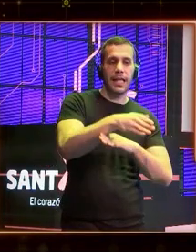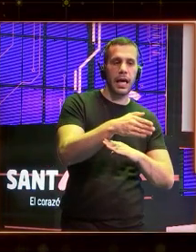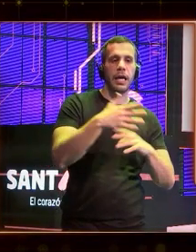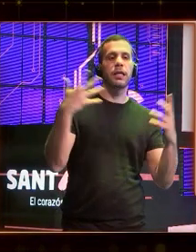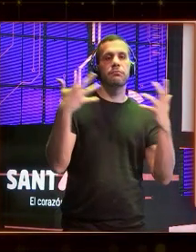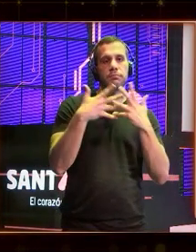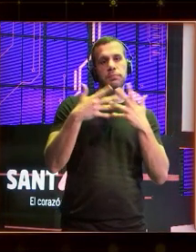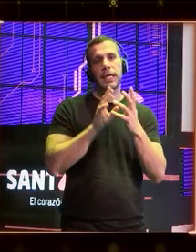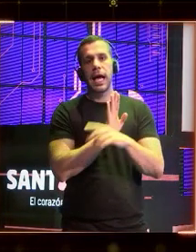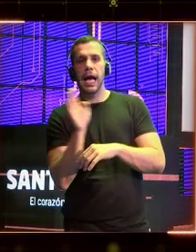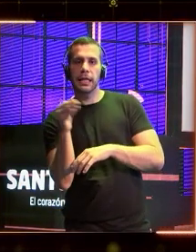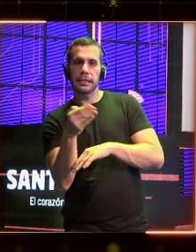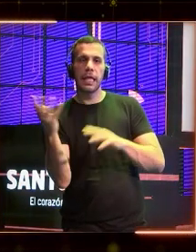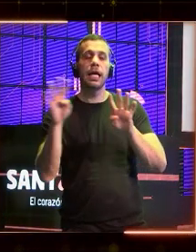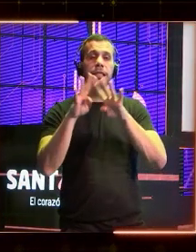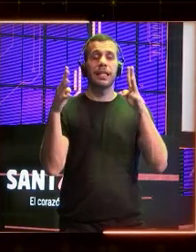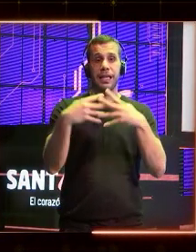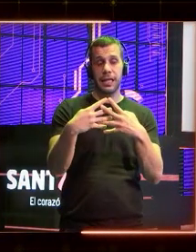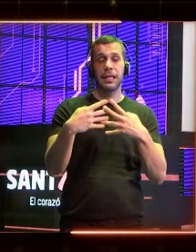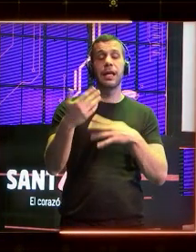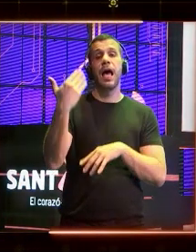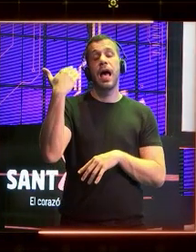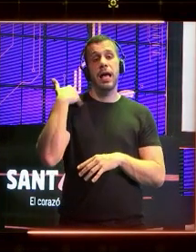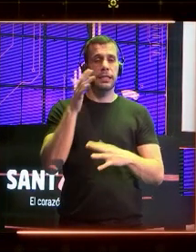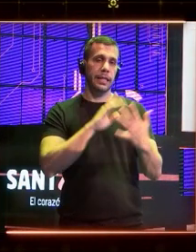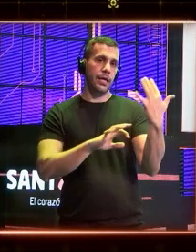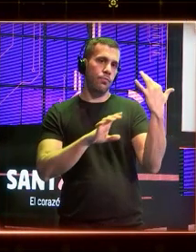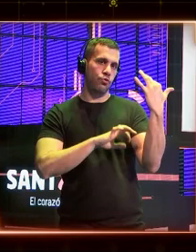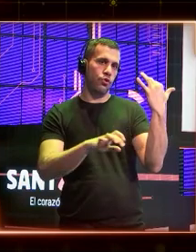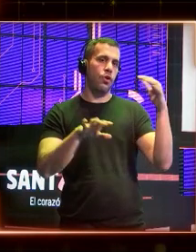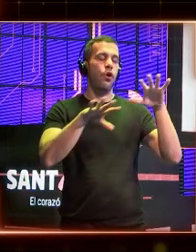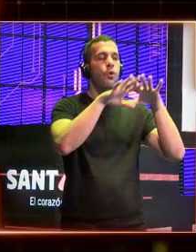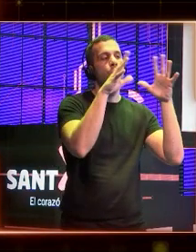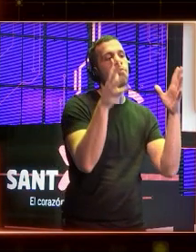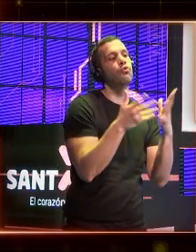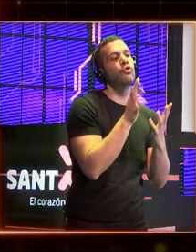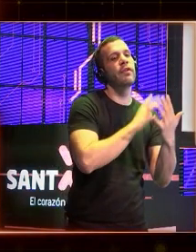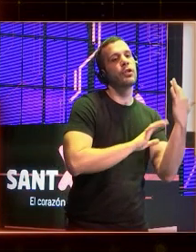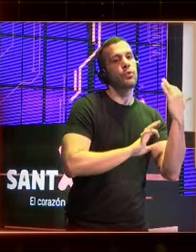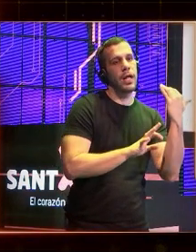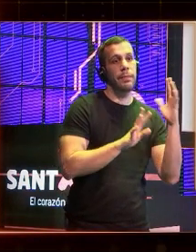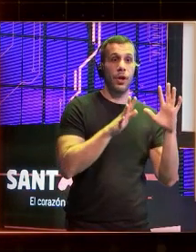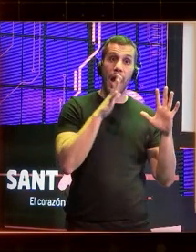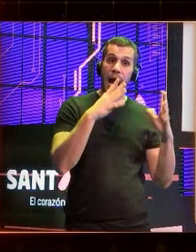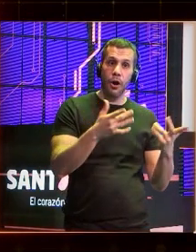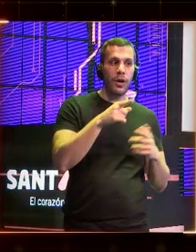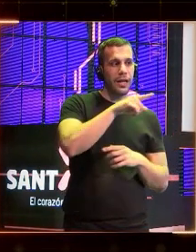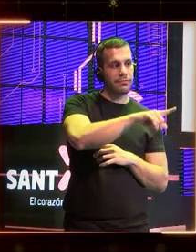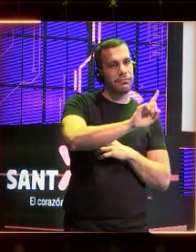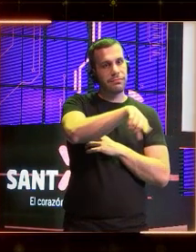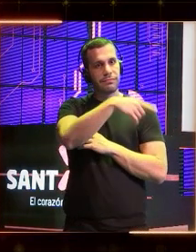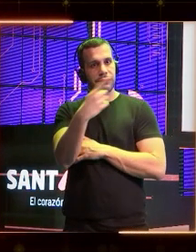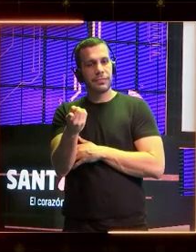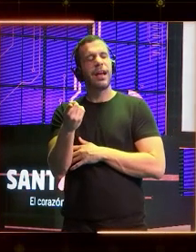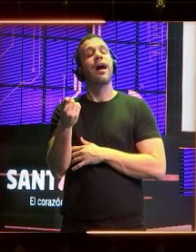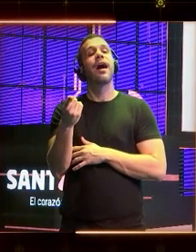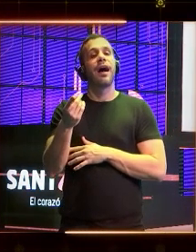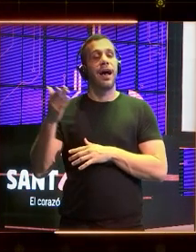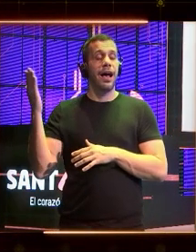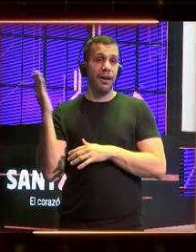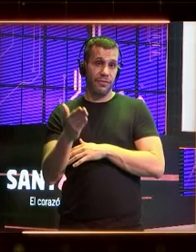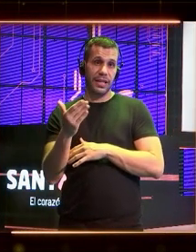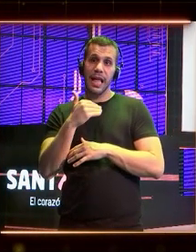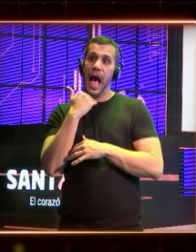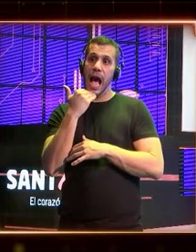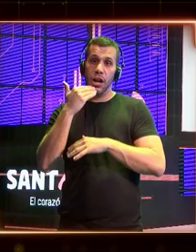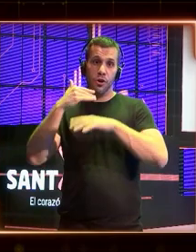Cuando antes hablabas de un ciberataque, era un ataque cibernético en el mundo virtual, en el mundo cibernético. Pero el ataque cibernético tiene que ver en un oleoducto